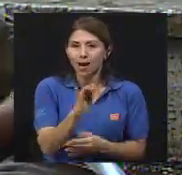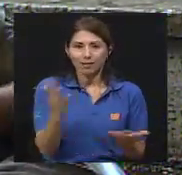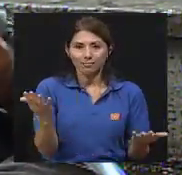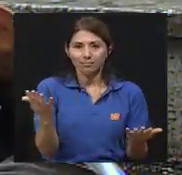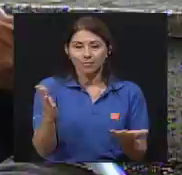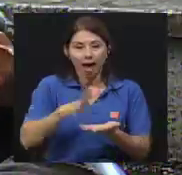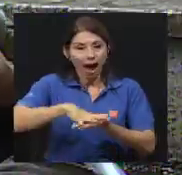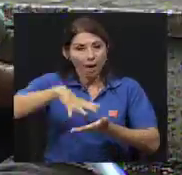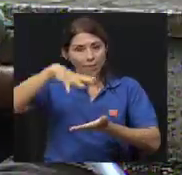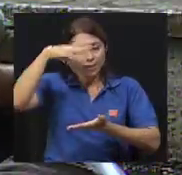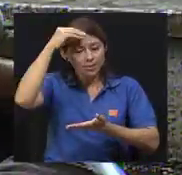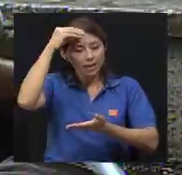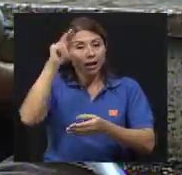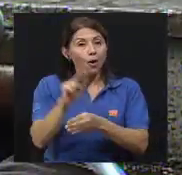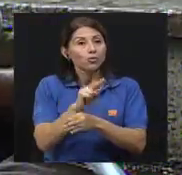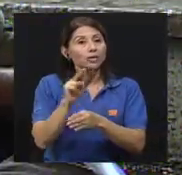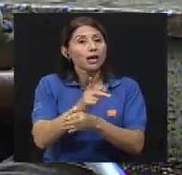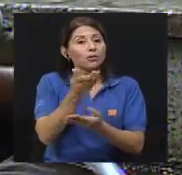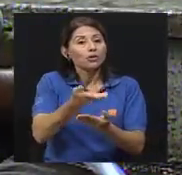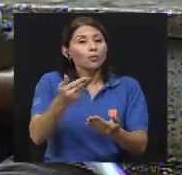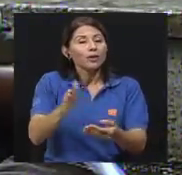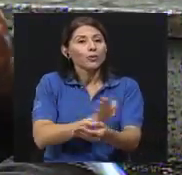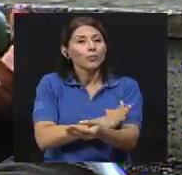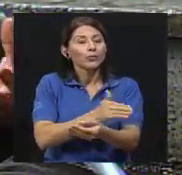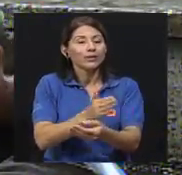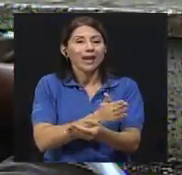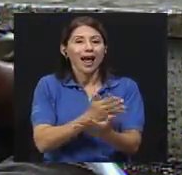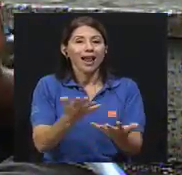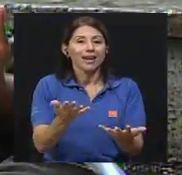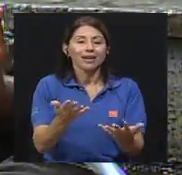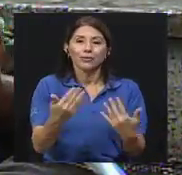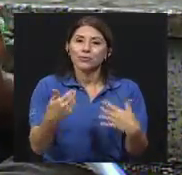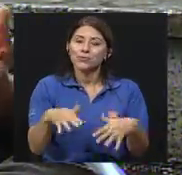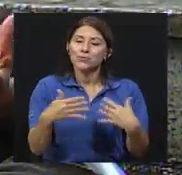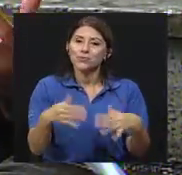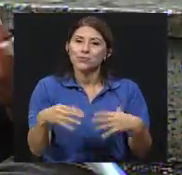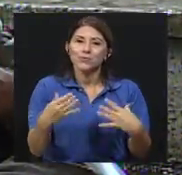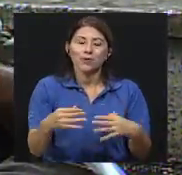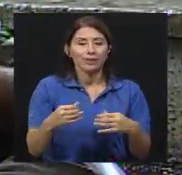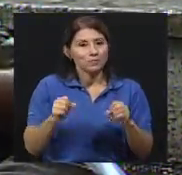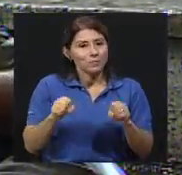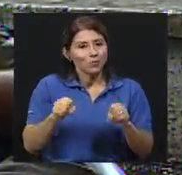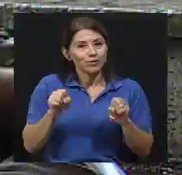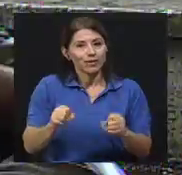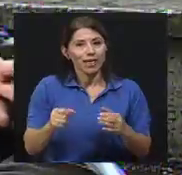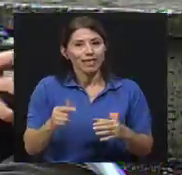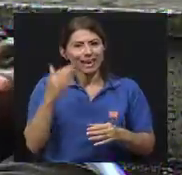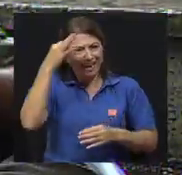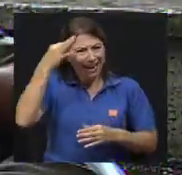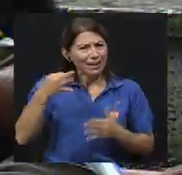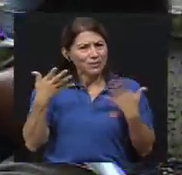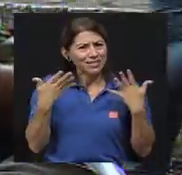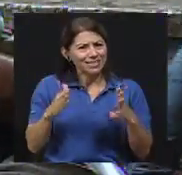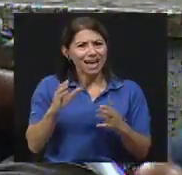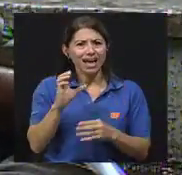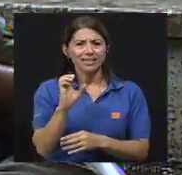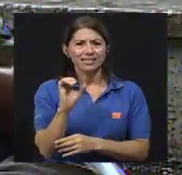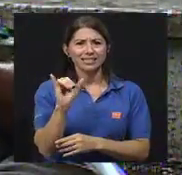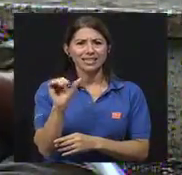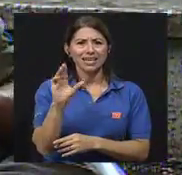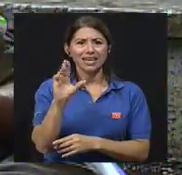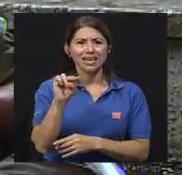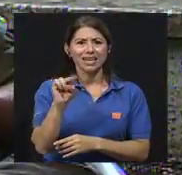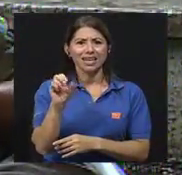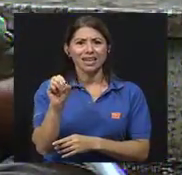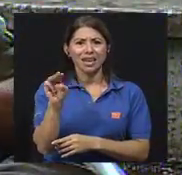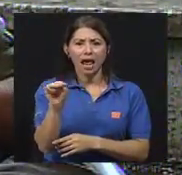Igual, el aprender un instrumento es una posibilidad enorme, que ojalá, y bueno, ya se está haciendo, creo que el CINEM ha dado un